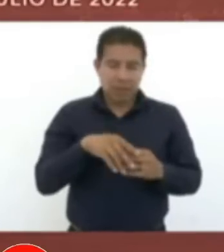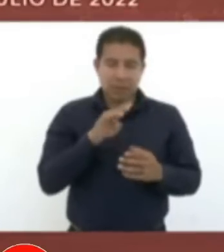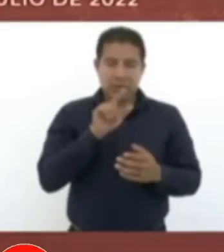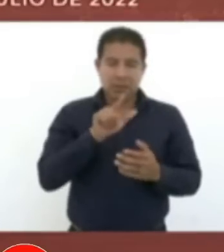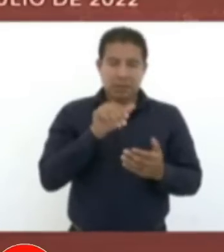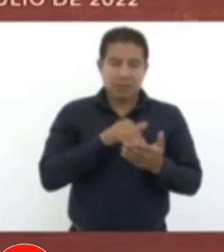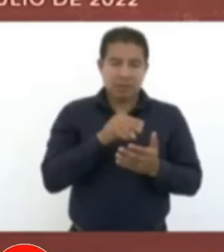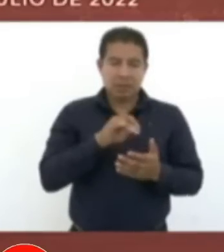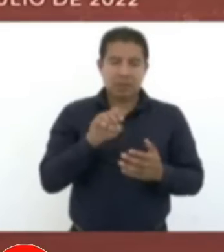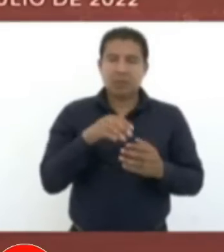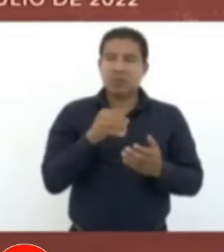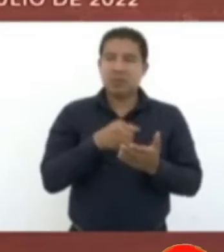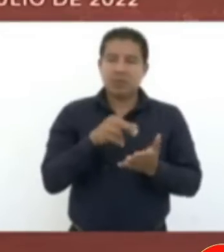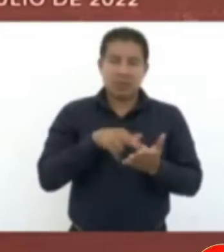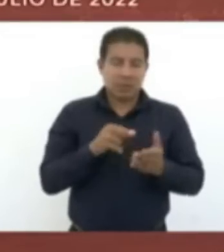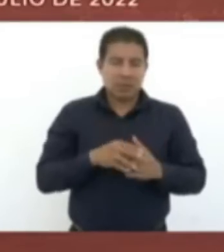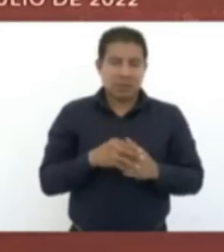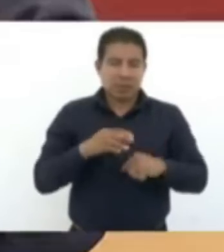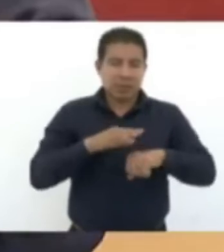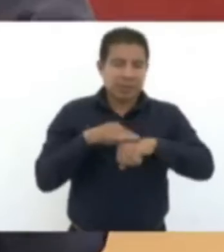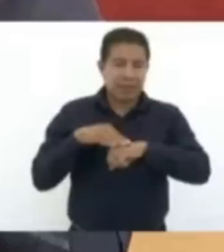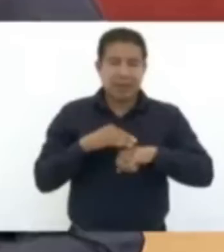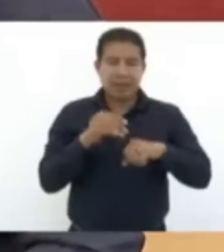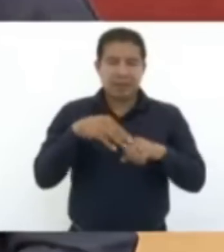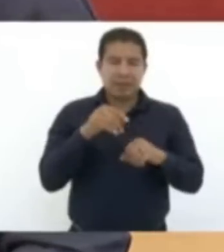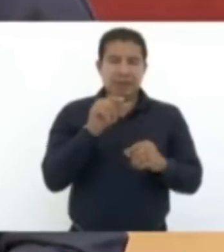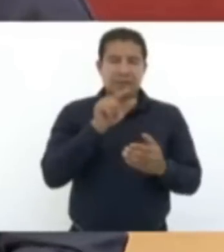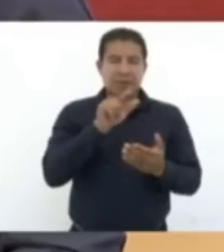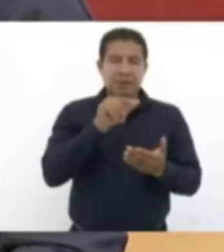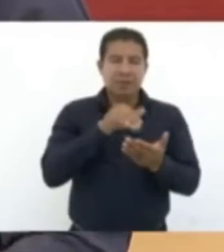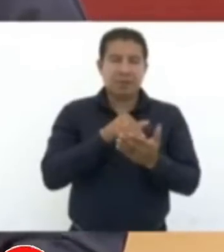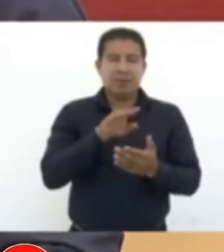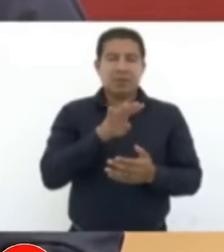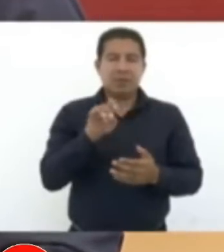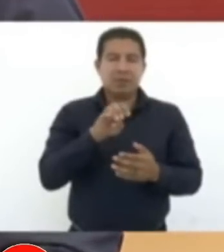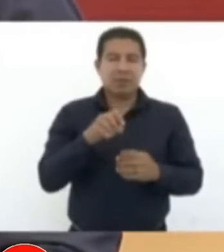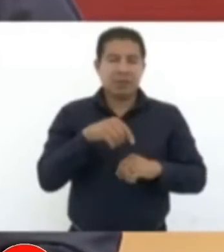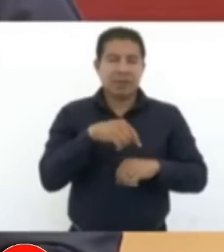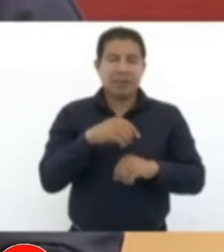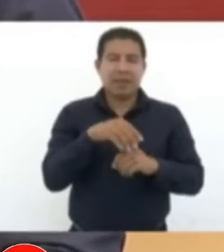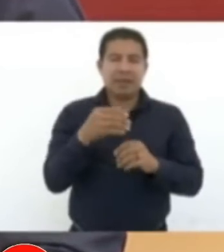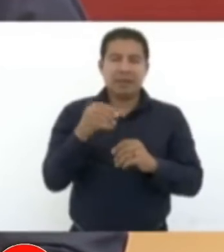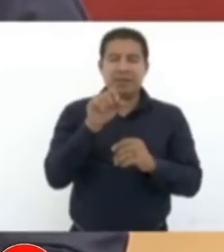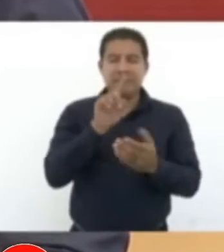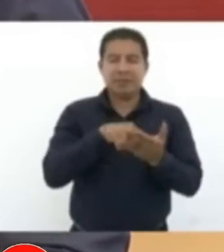en el municipio. 17.400 sembradores.